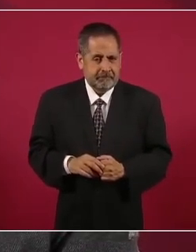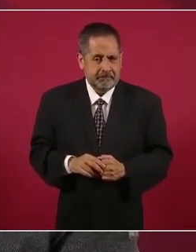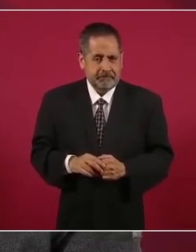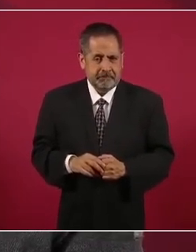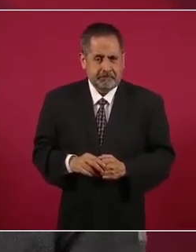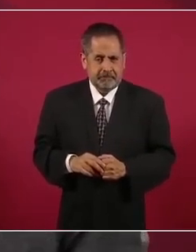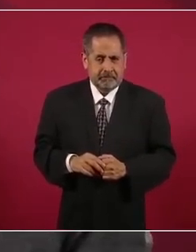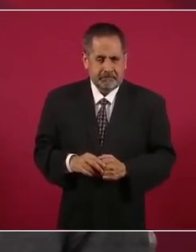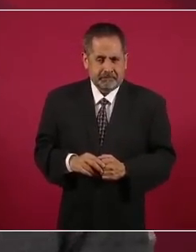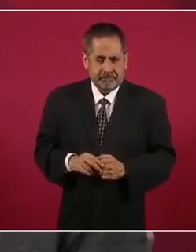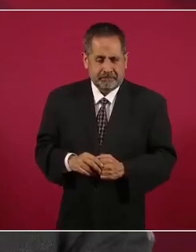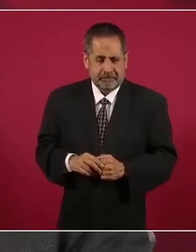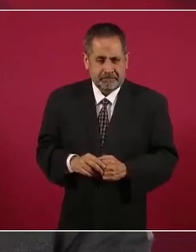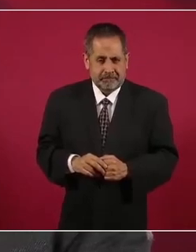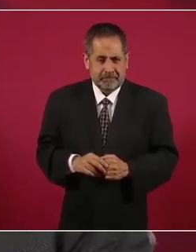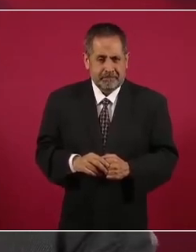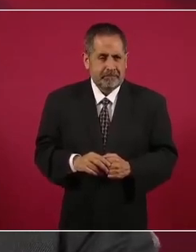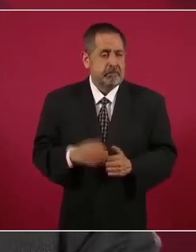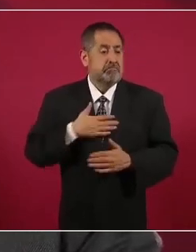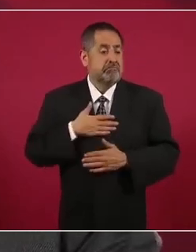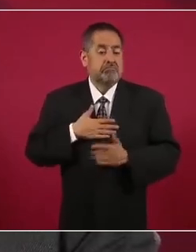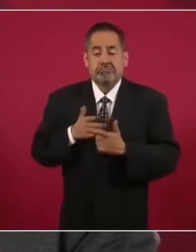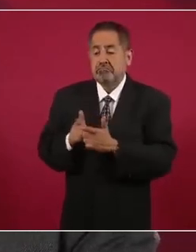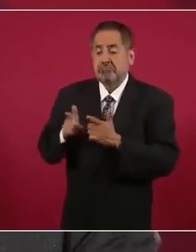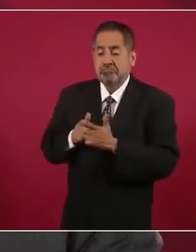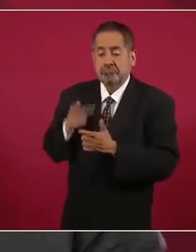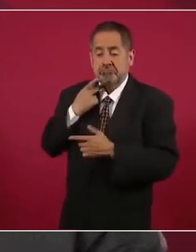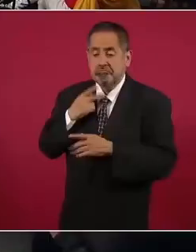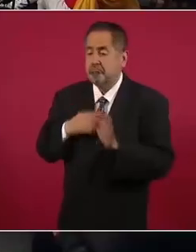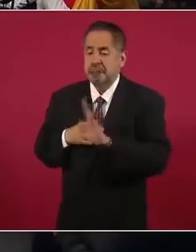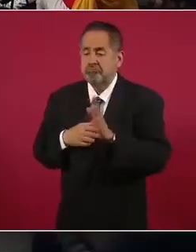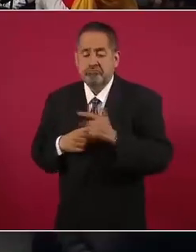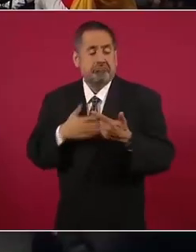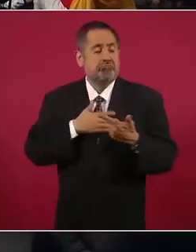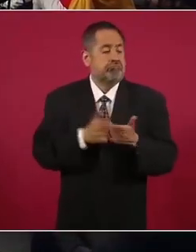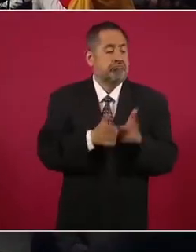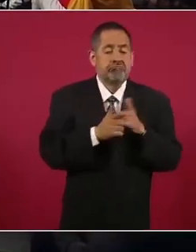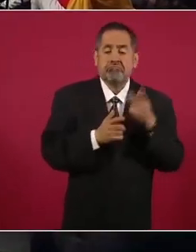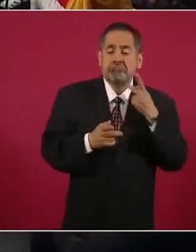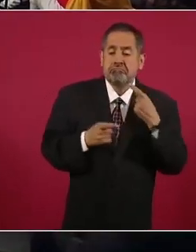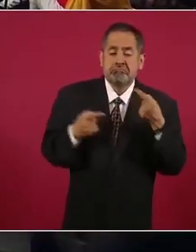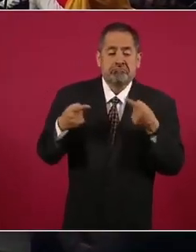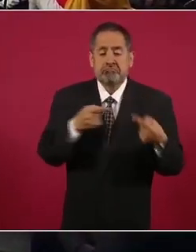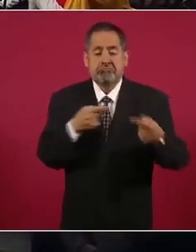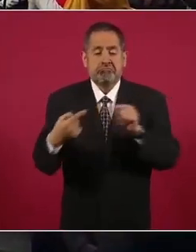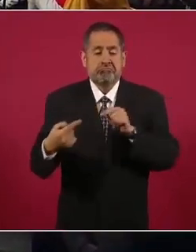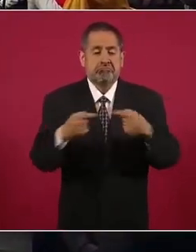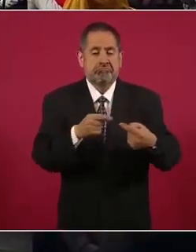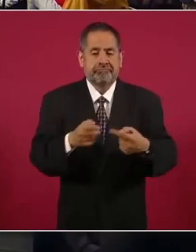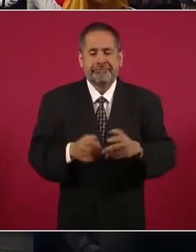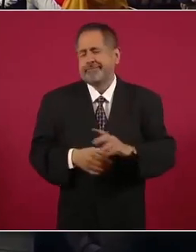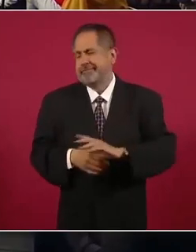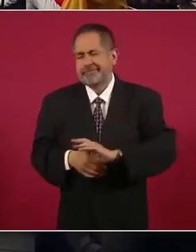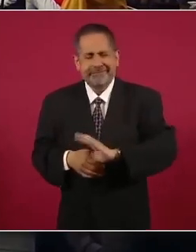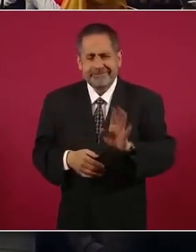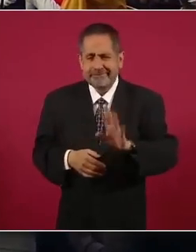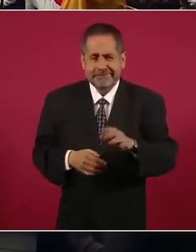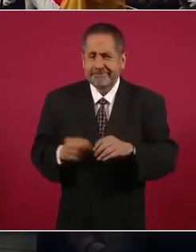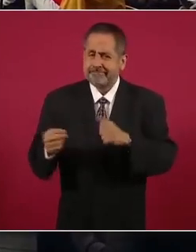las banderías partidistas y pongan por delante